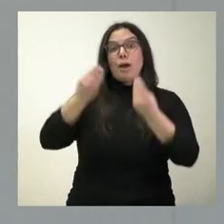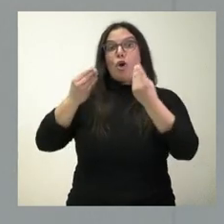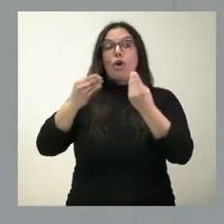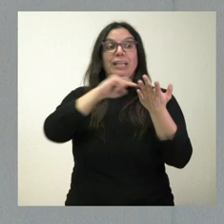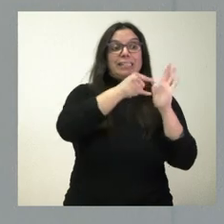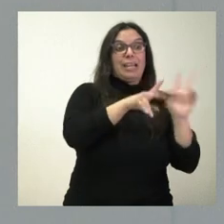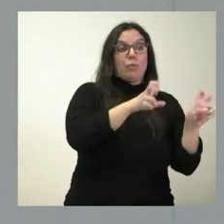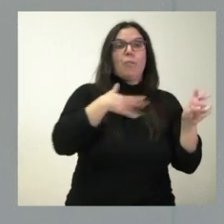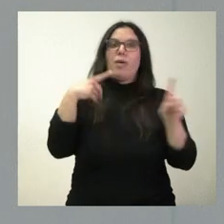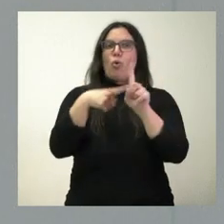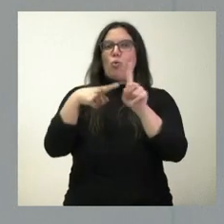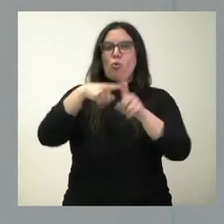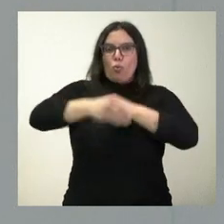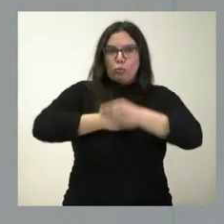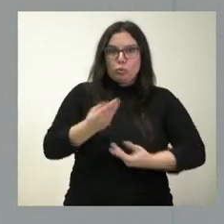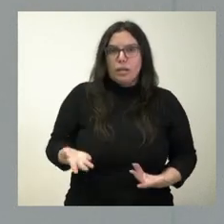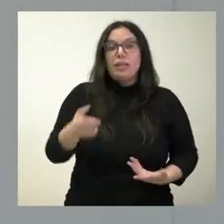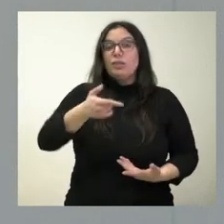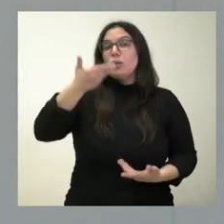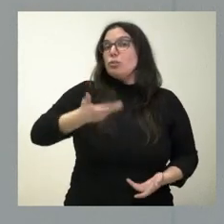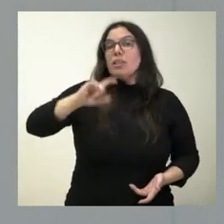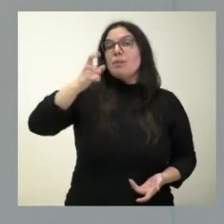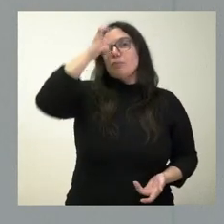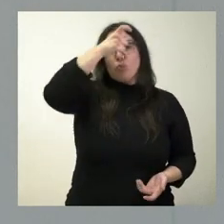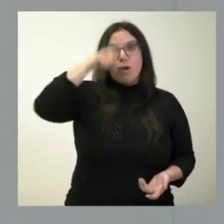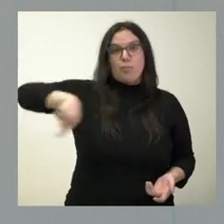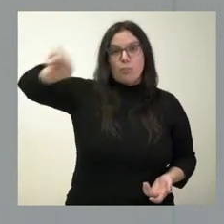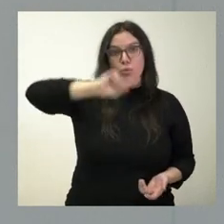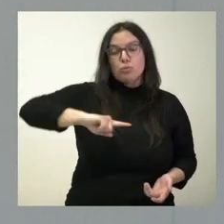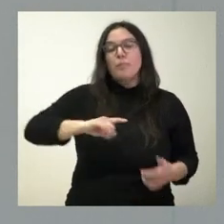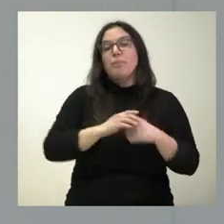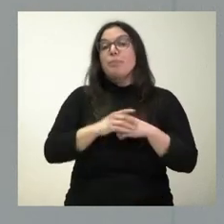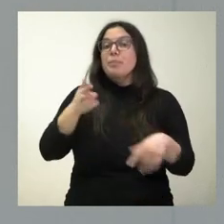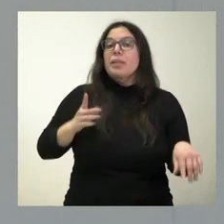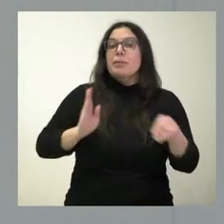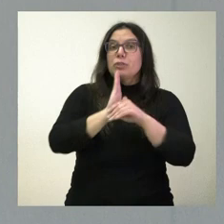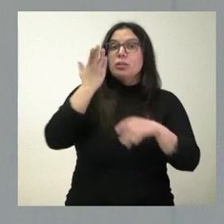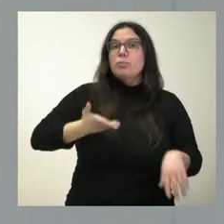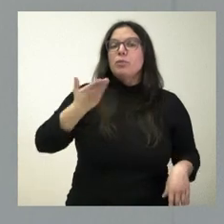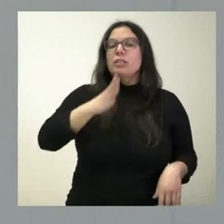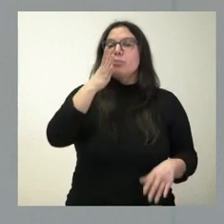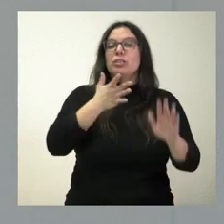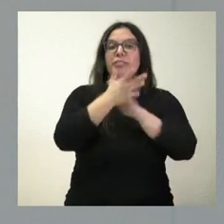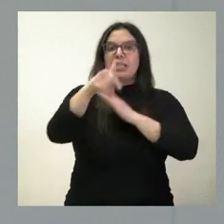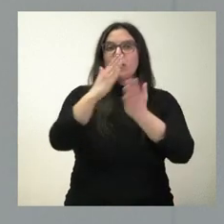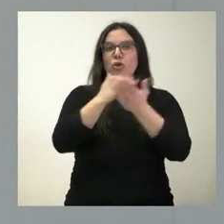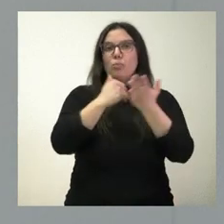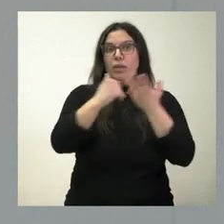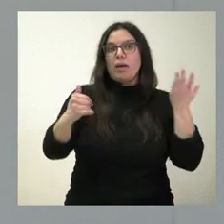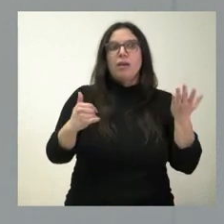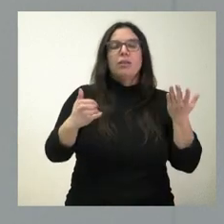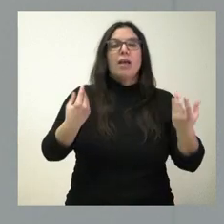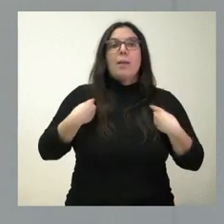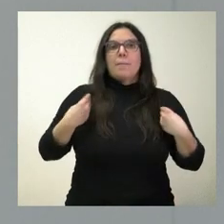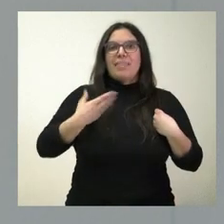Y esto es muy importante todavía más en el mundo rural de Castilla. esa inversión es muy relevante porque nos va a permitir en una comunidad que tiene mucha esperanza de vida y un